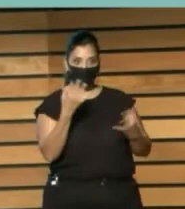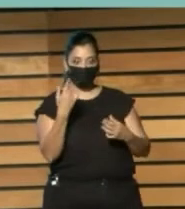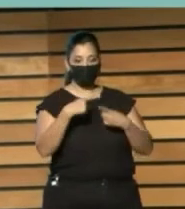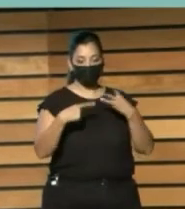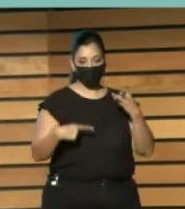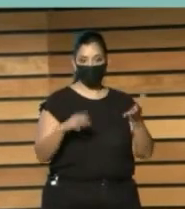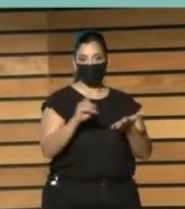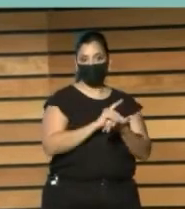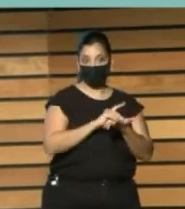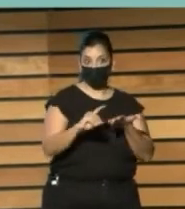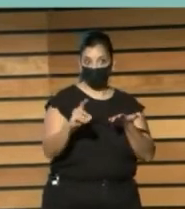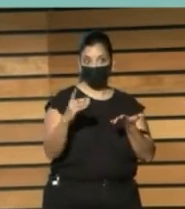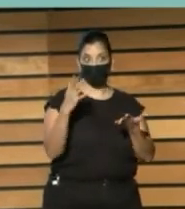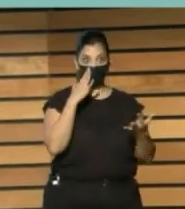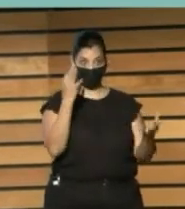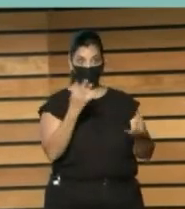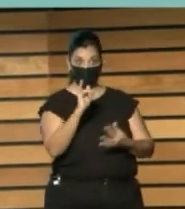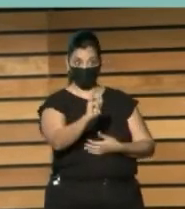digitalización